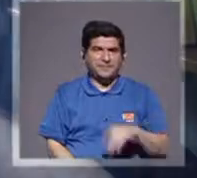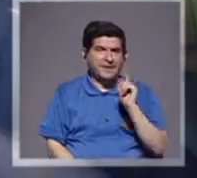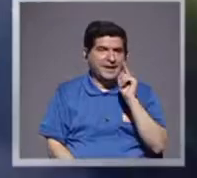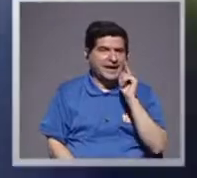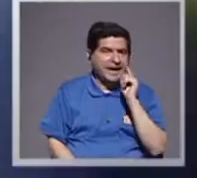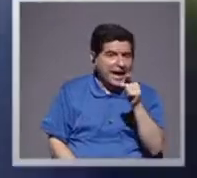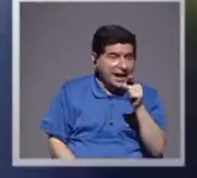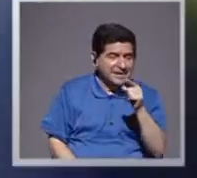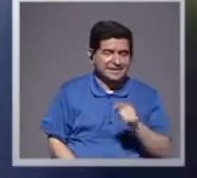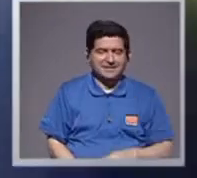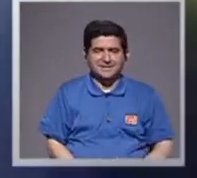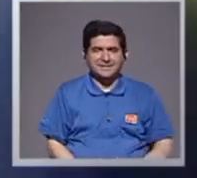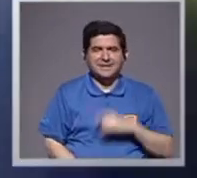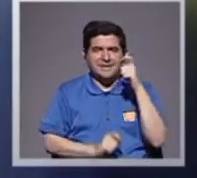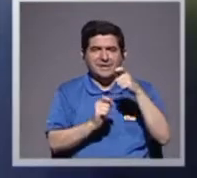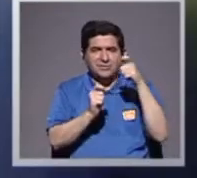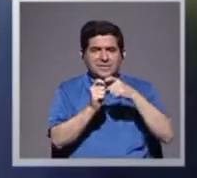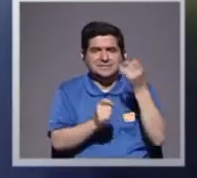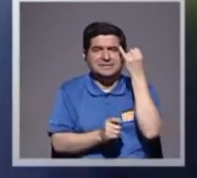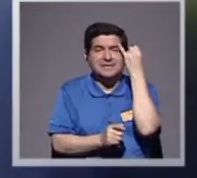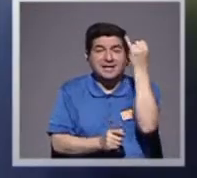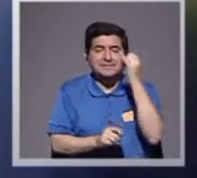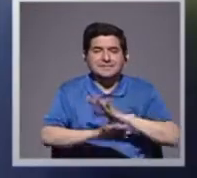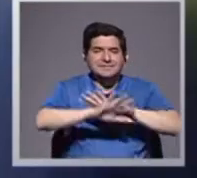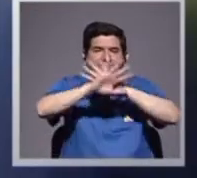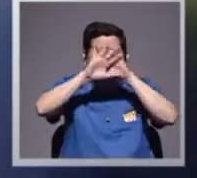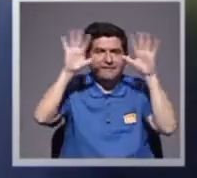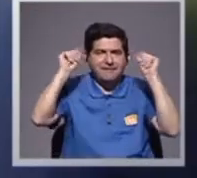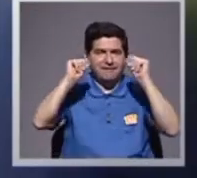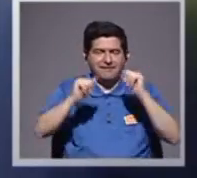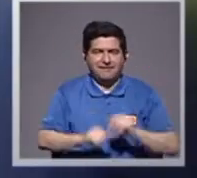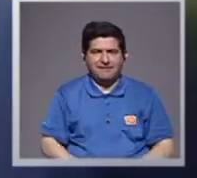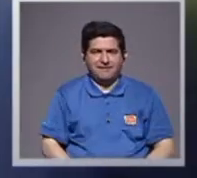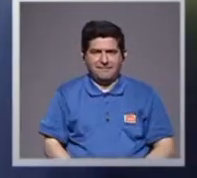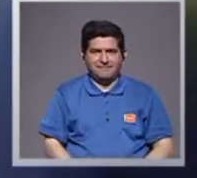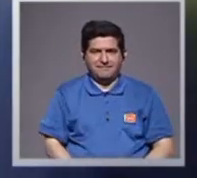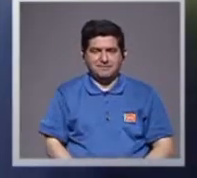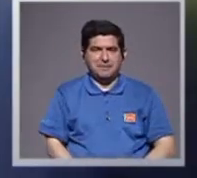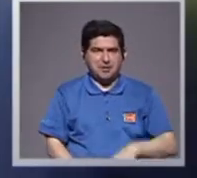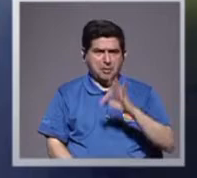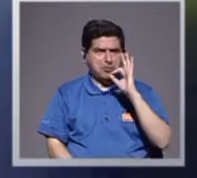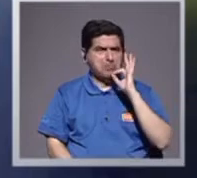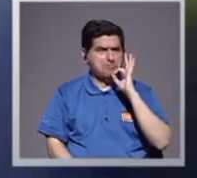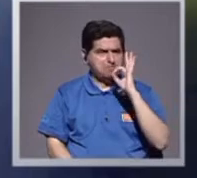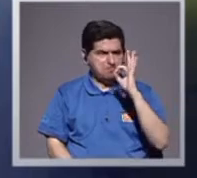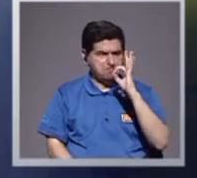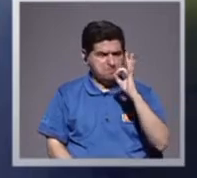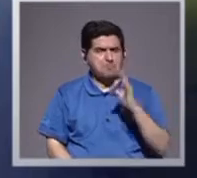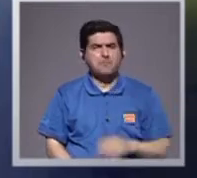con ese antecedente, con claro, y tan, también,